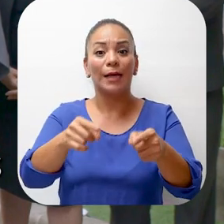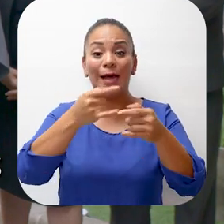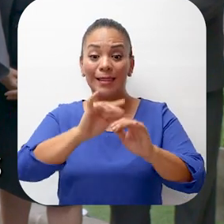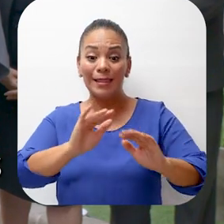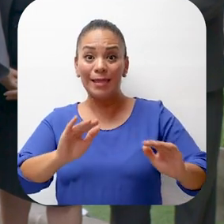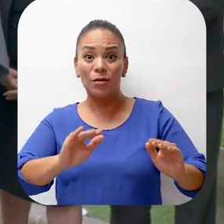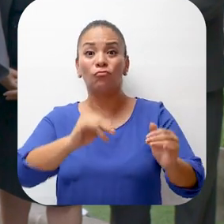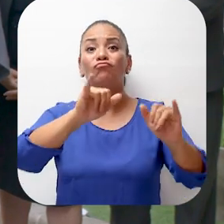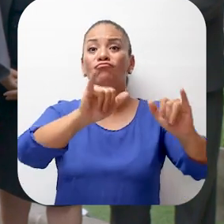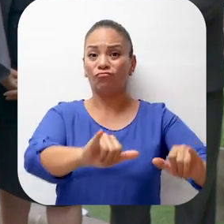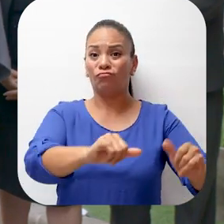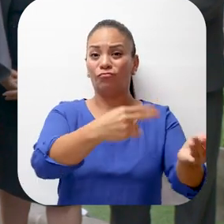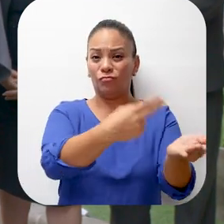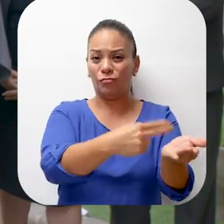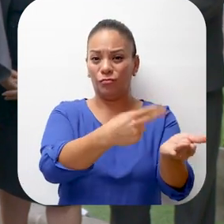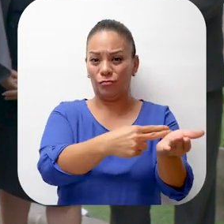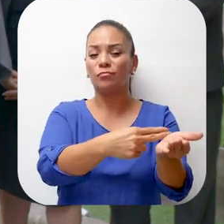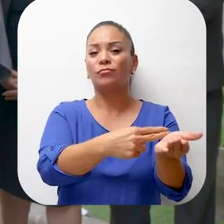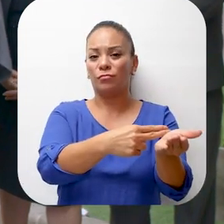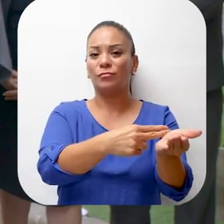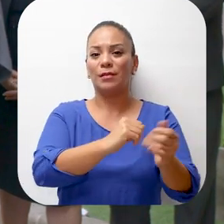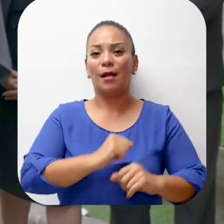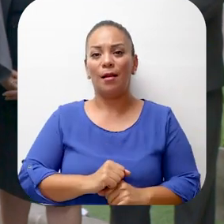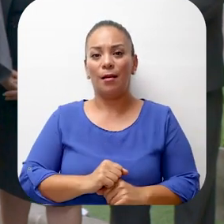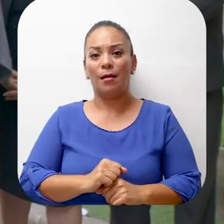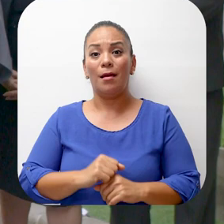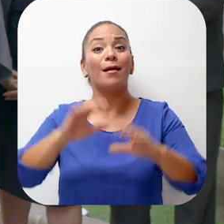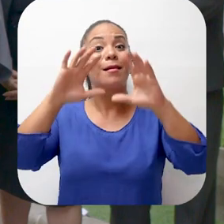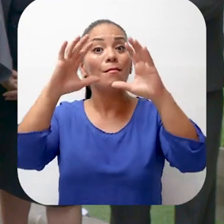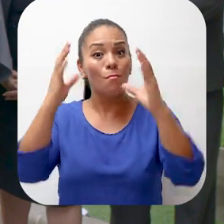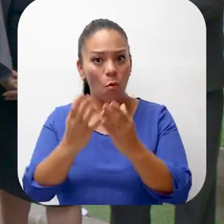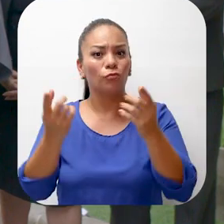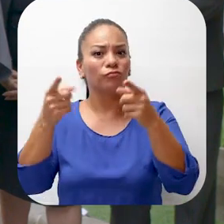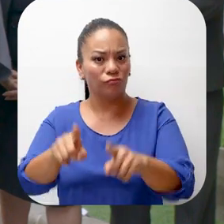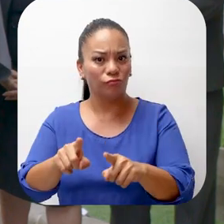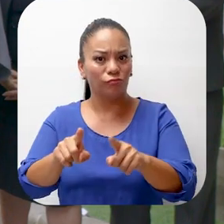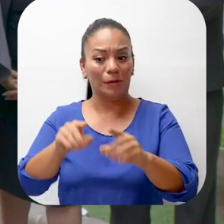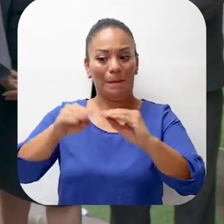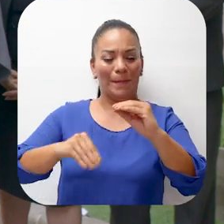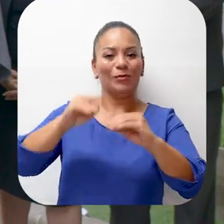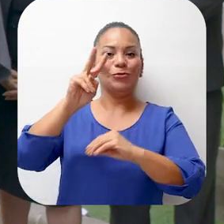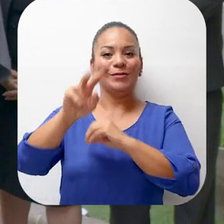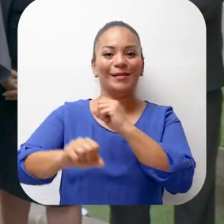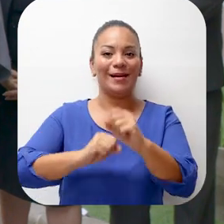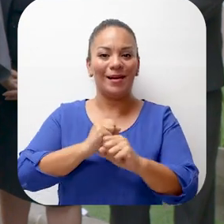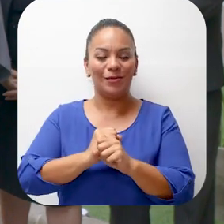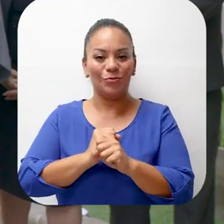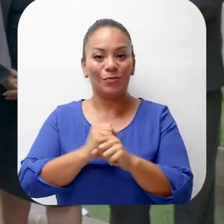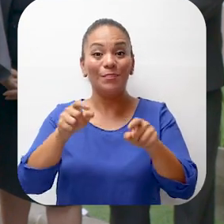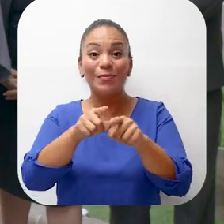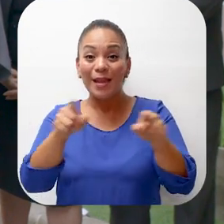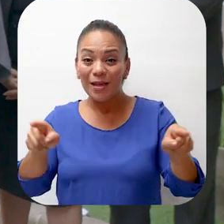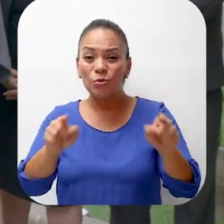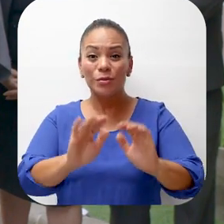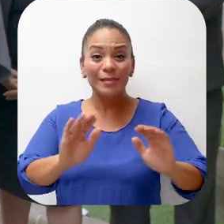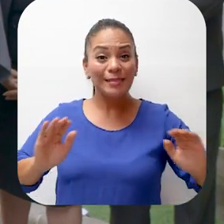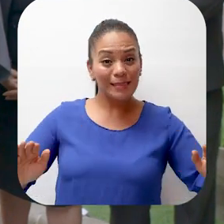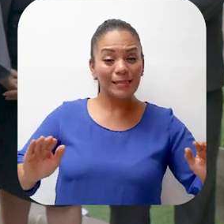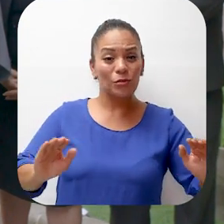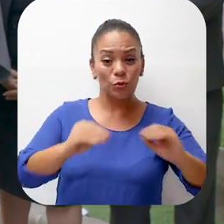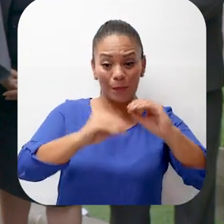hospitalizaciones en el mundo en menores de dos años. Y estos son justamente los que en este momento